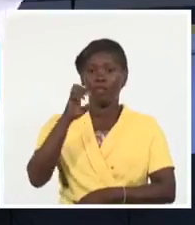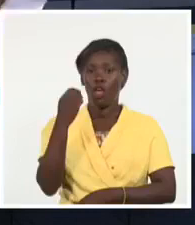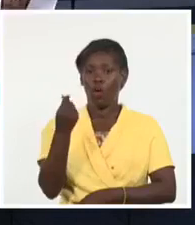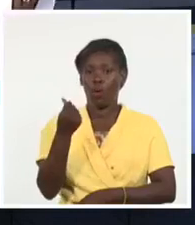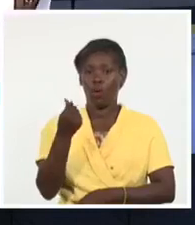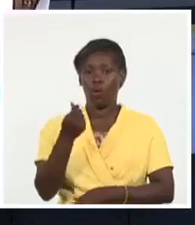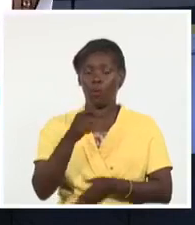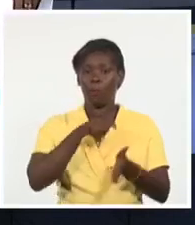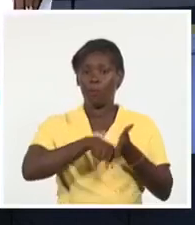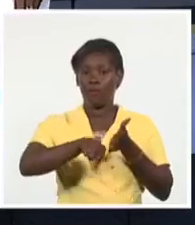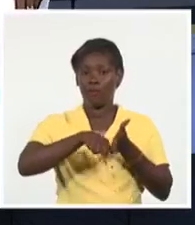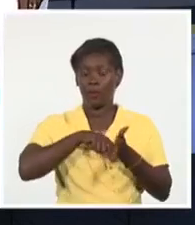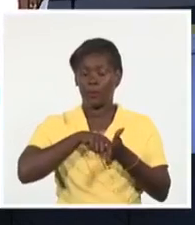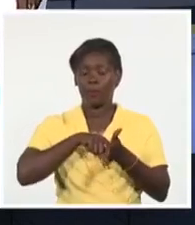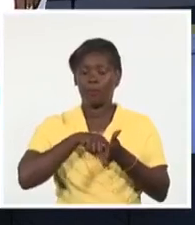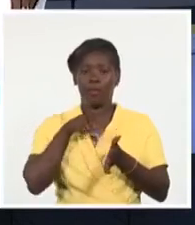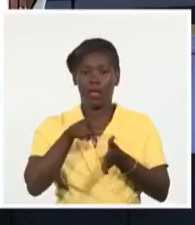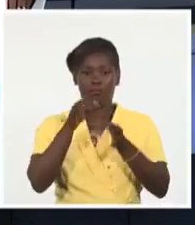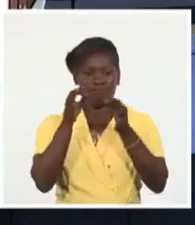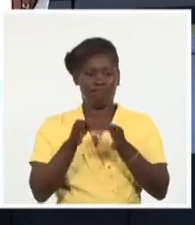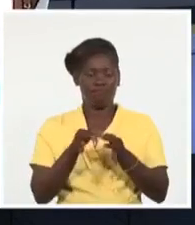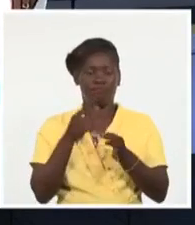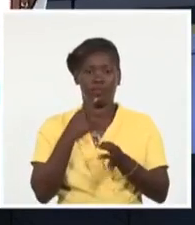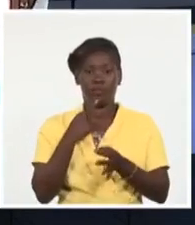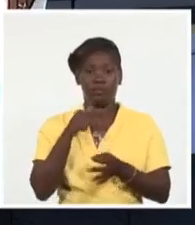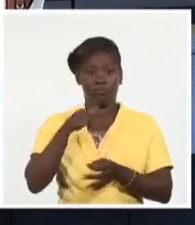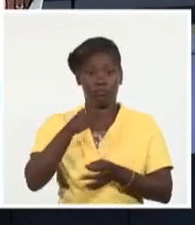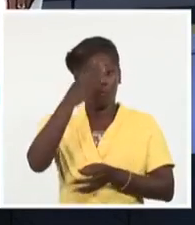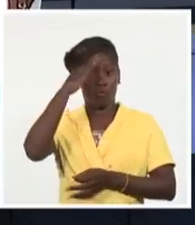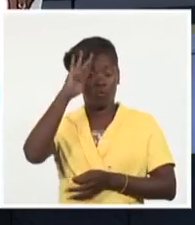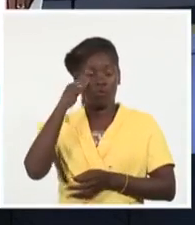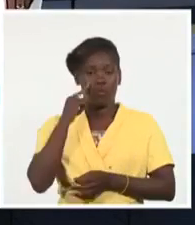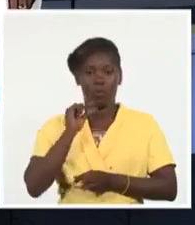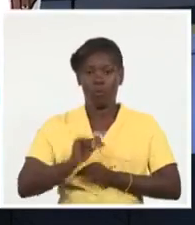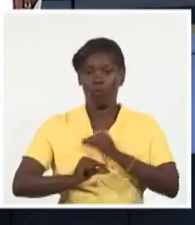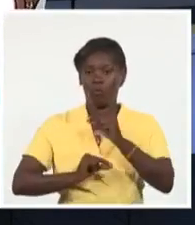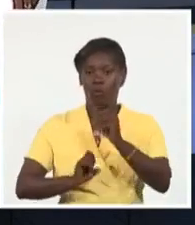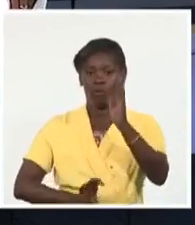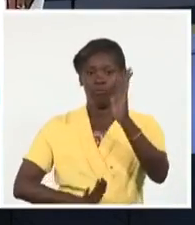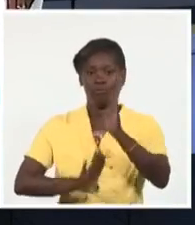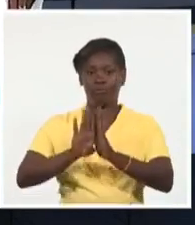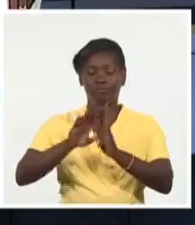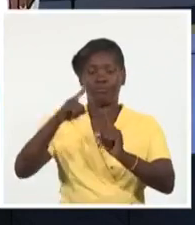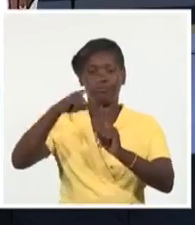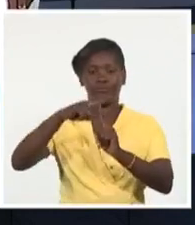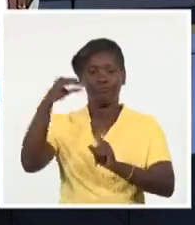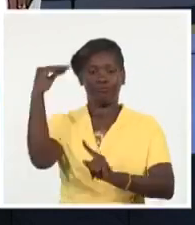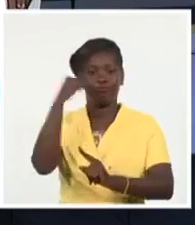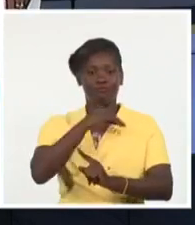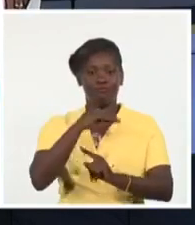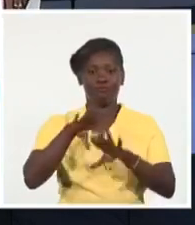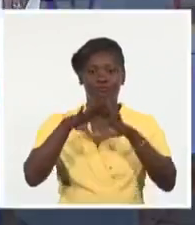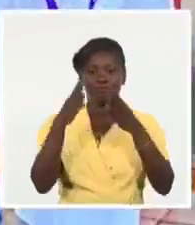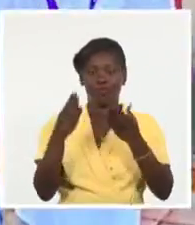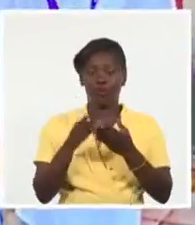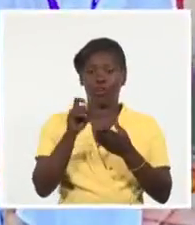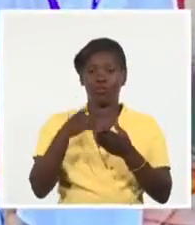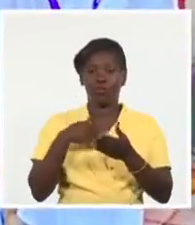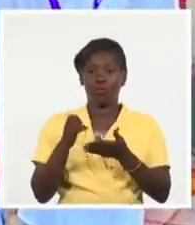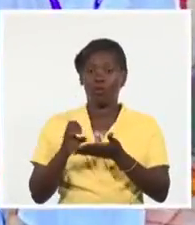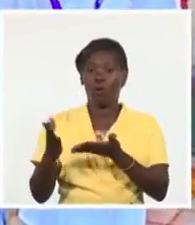Alejandro Gil Fernández, aseguró hoy que el país avance en los objetivos de desarrollo sostenible de la Agenda 2030.